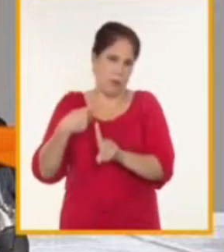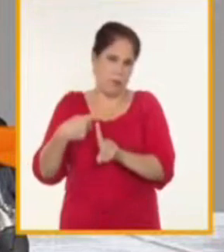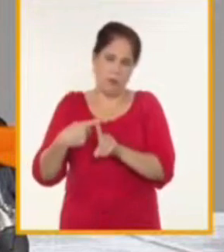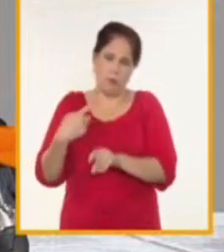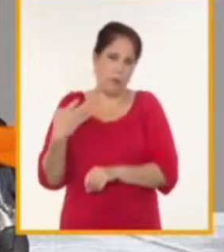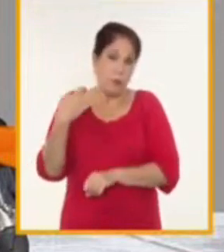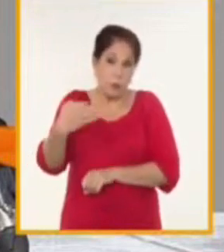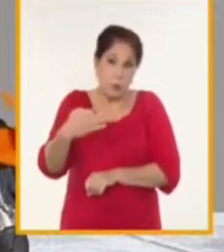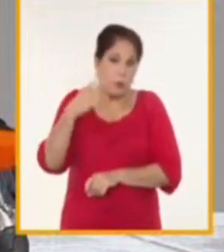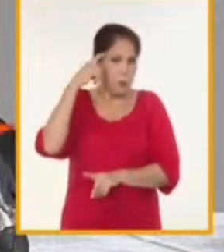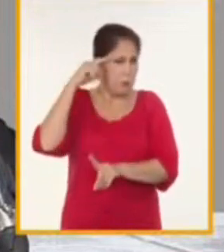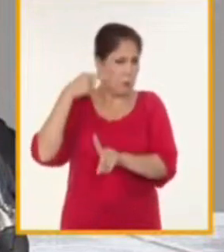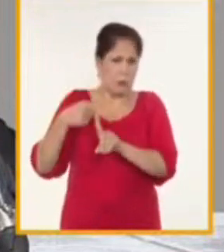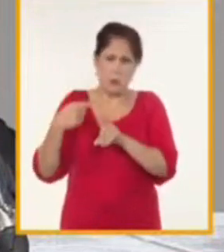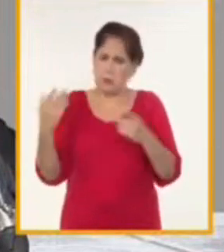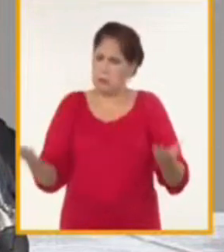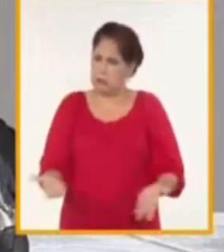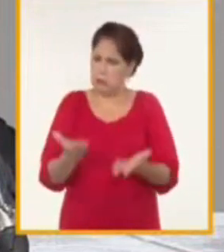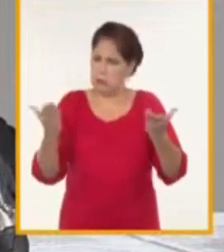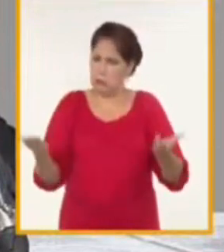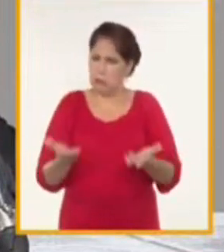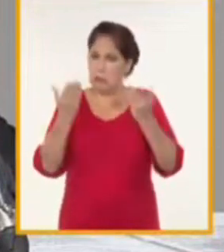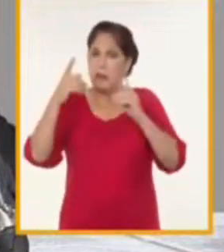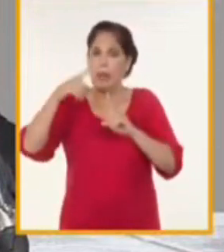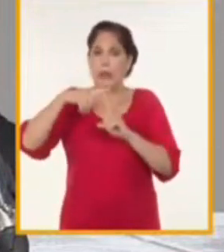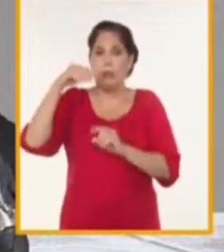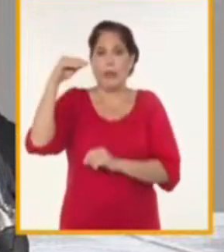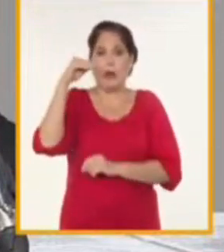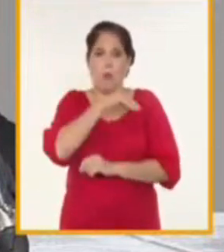futuro en el crecimiento y el desarrollo de la terminal